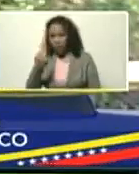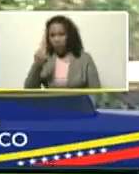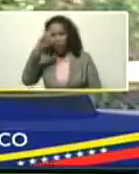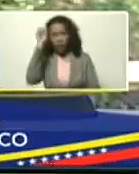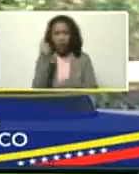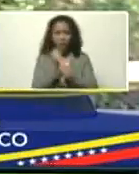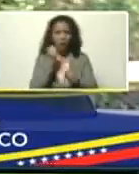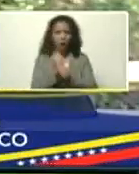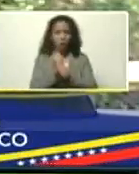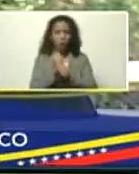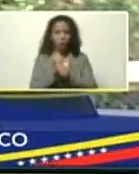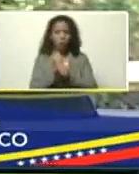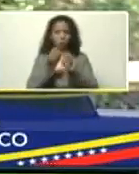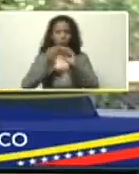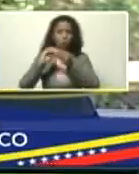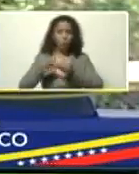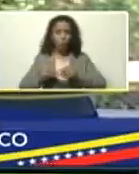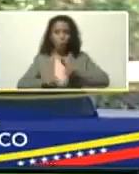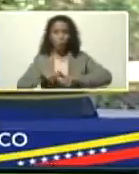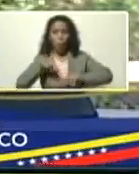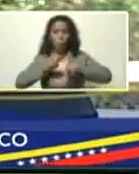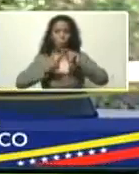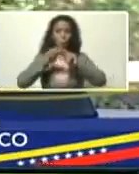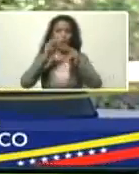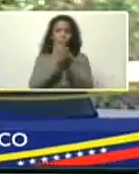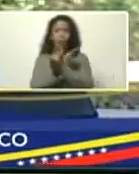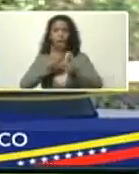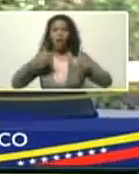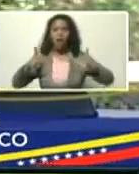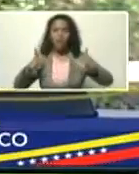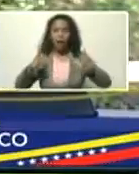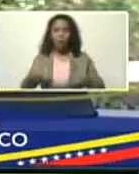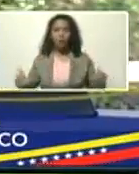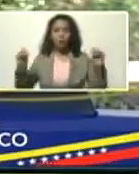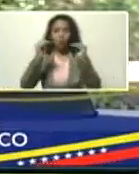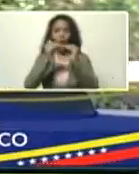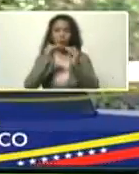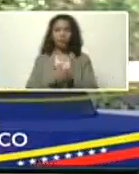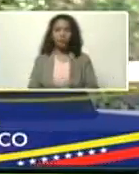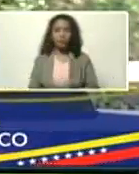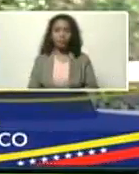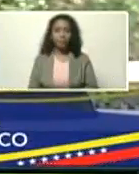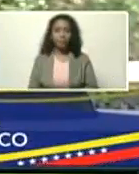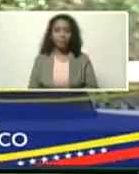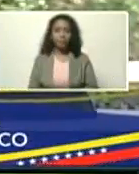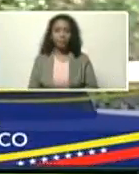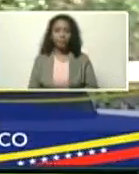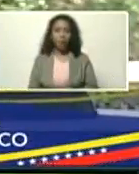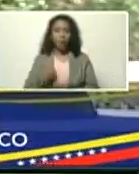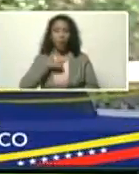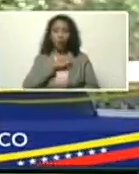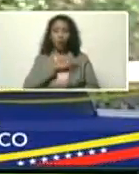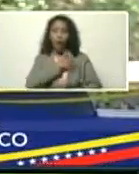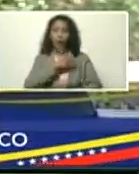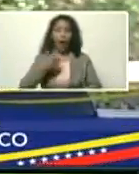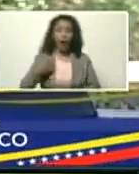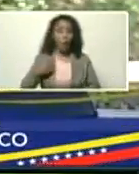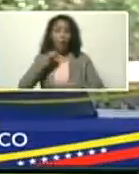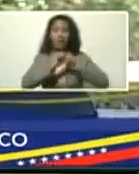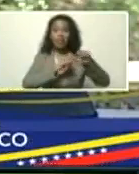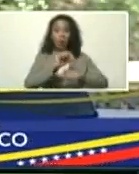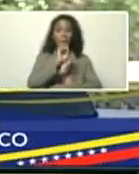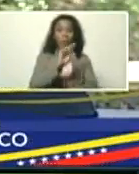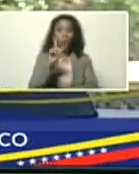creador, constructora de libertad y de igualdad, a los que aspiramos, que el siglo